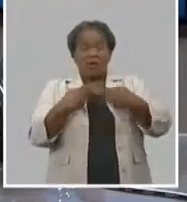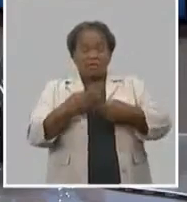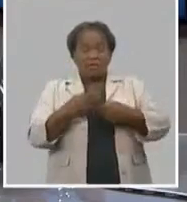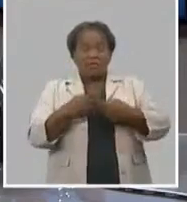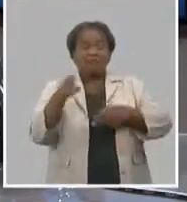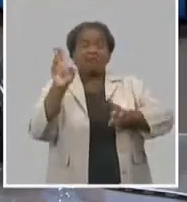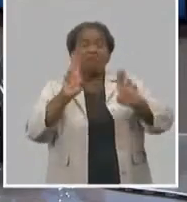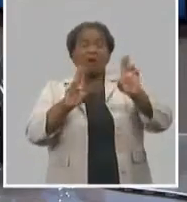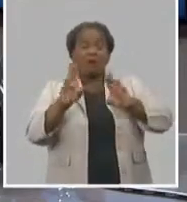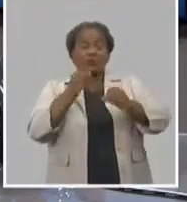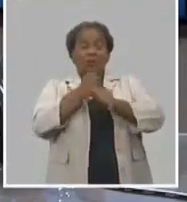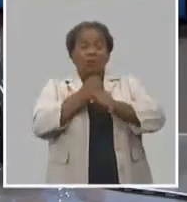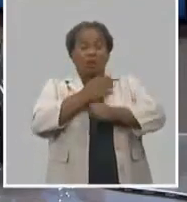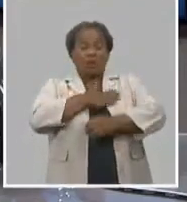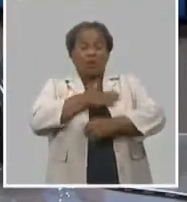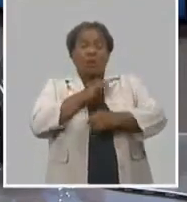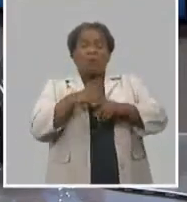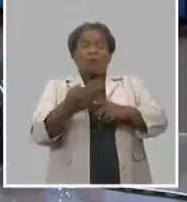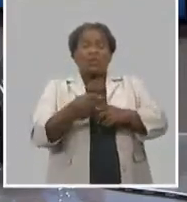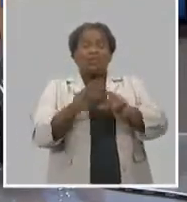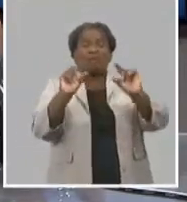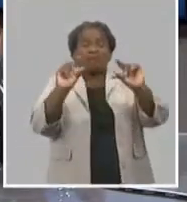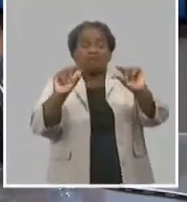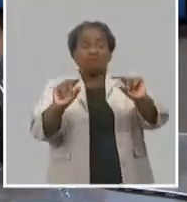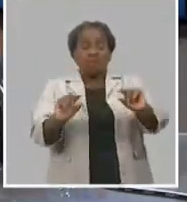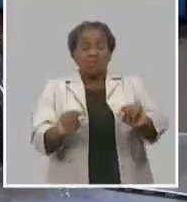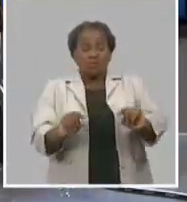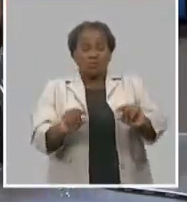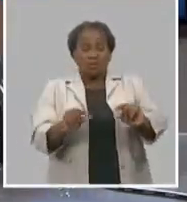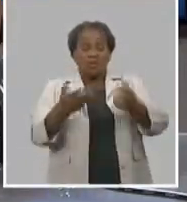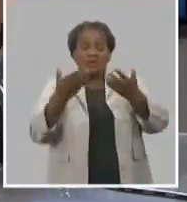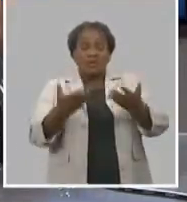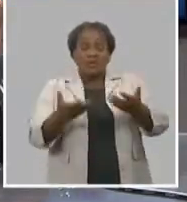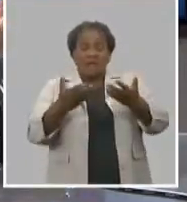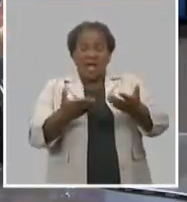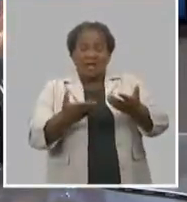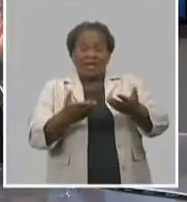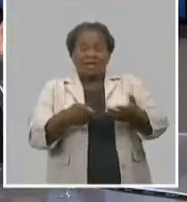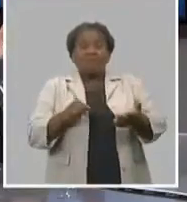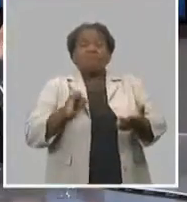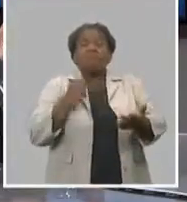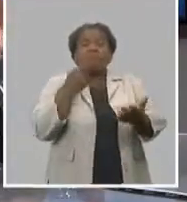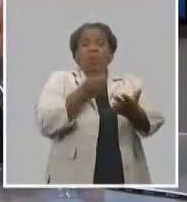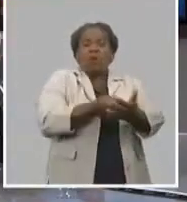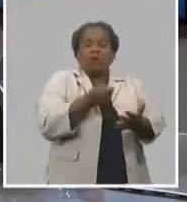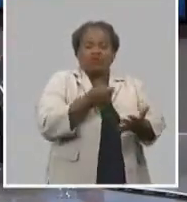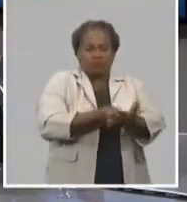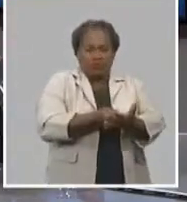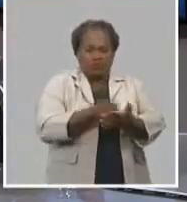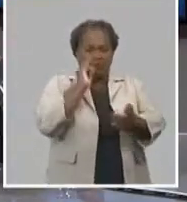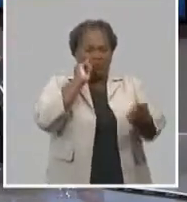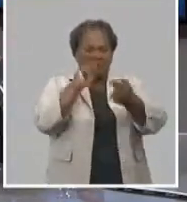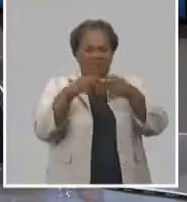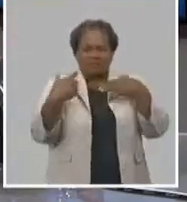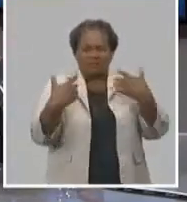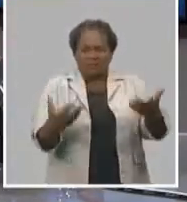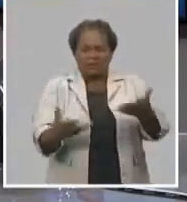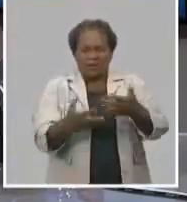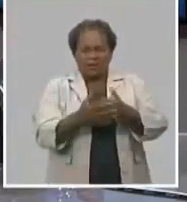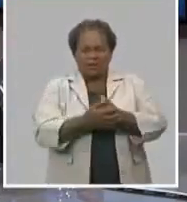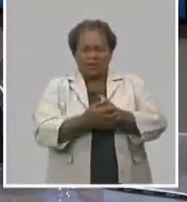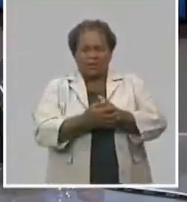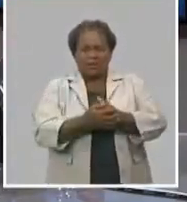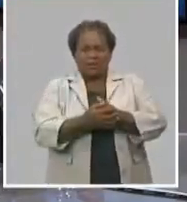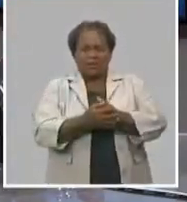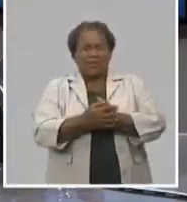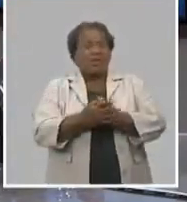cuenta propia porque le vamos a reducir la carga tributaria en términos de impuestos con el objetivo de que